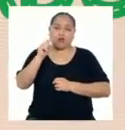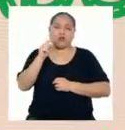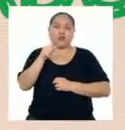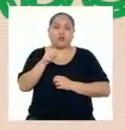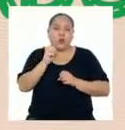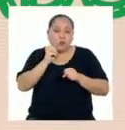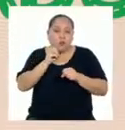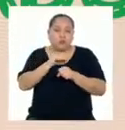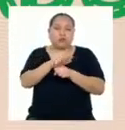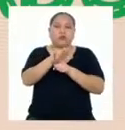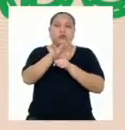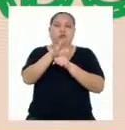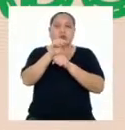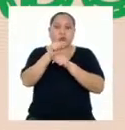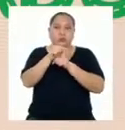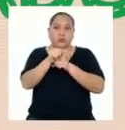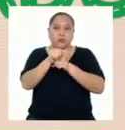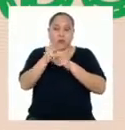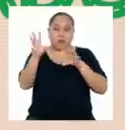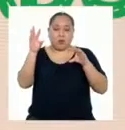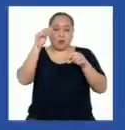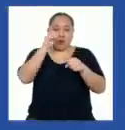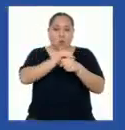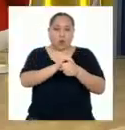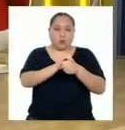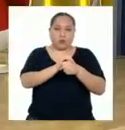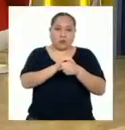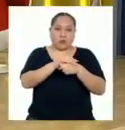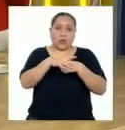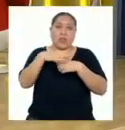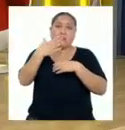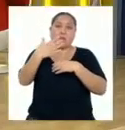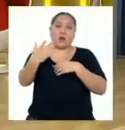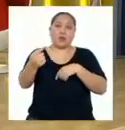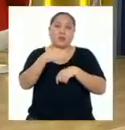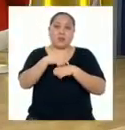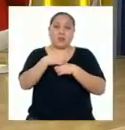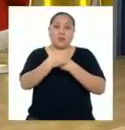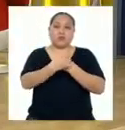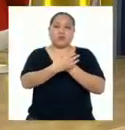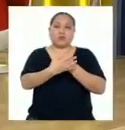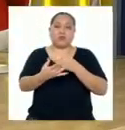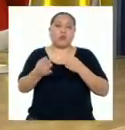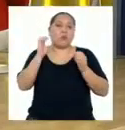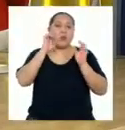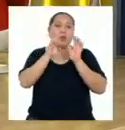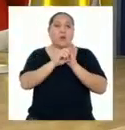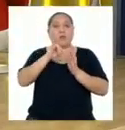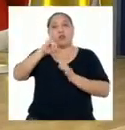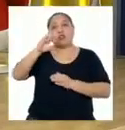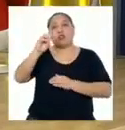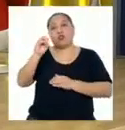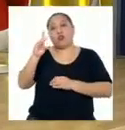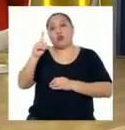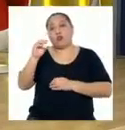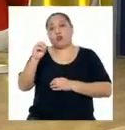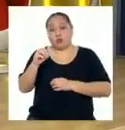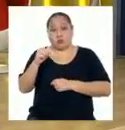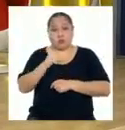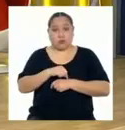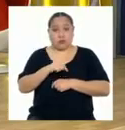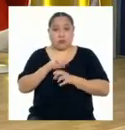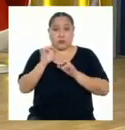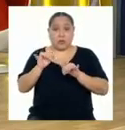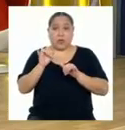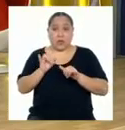controlada Que decae con el pasar de las horas Algunos, como el yodo Duran ocho días Mientras